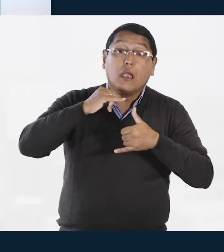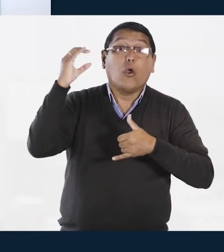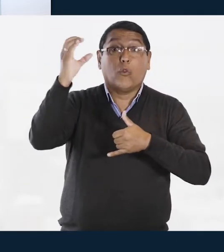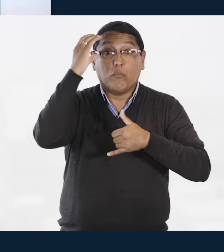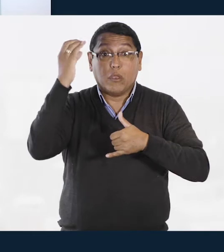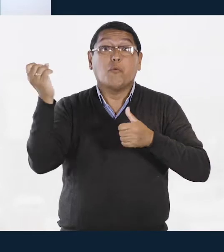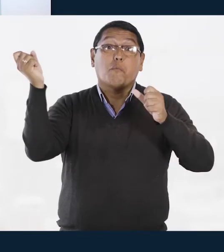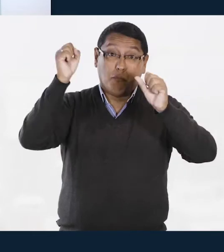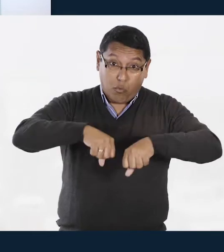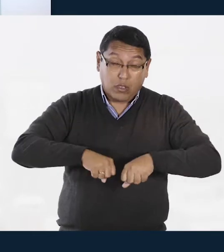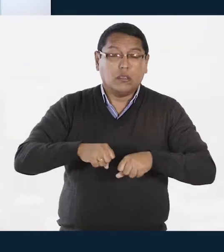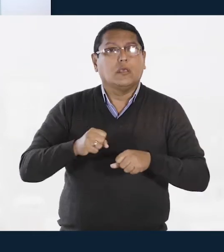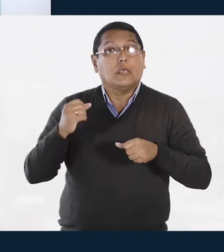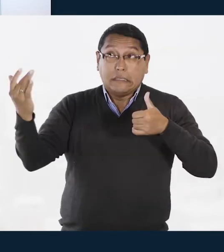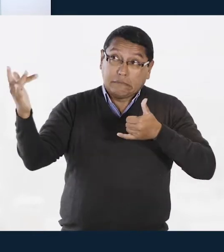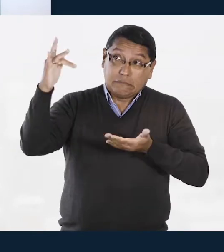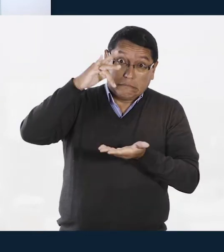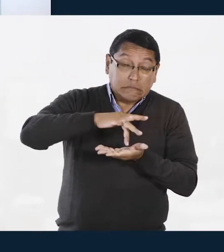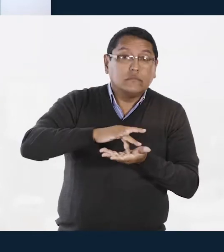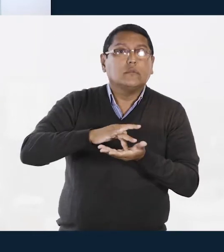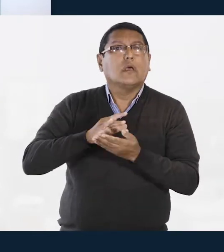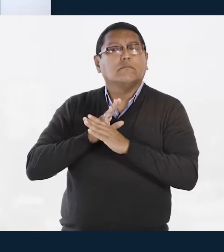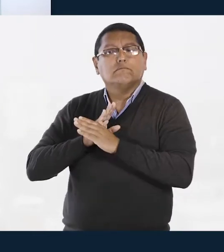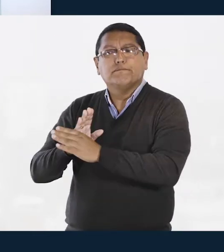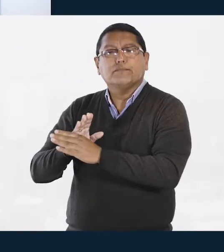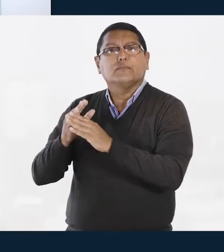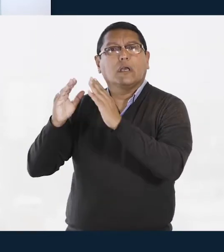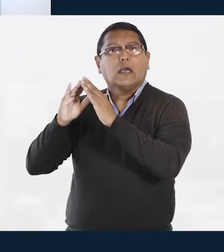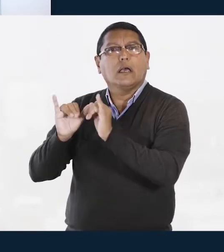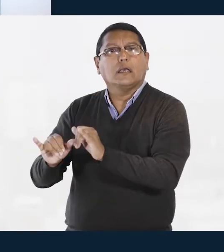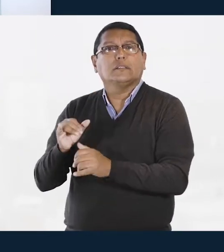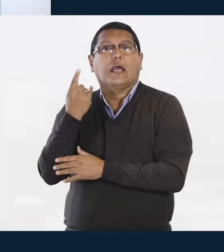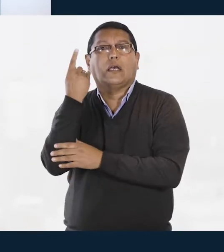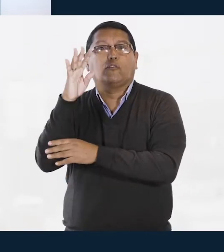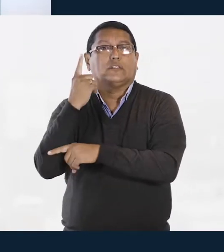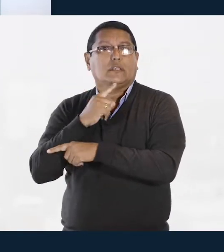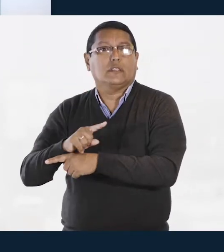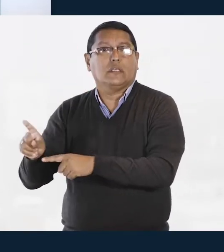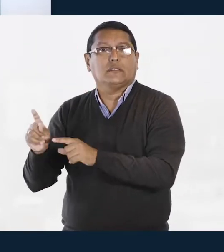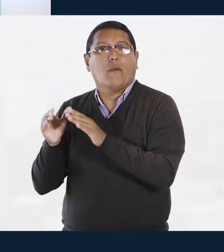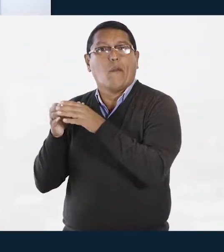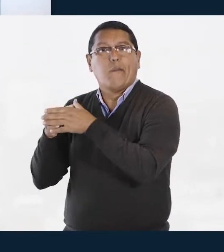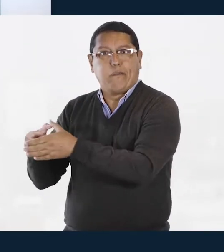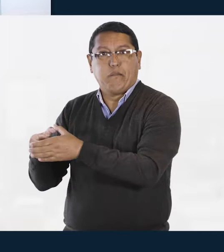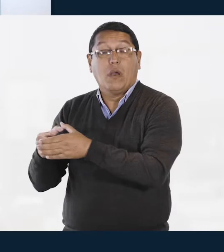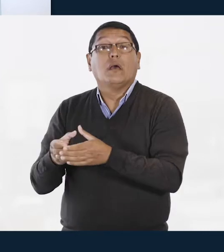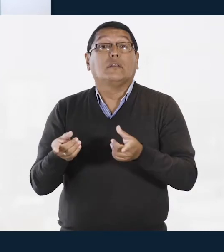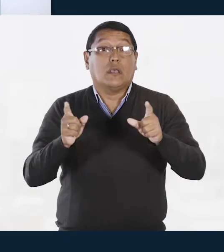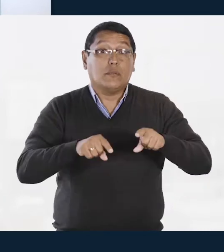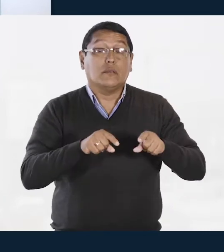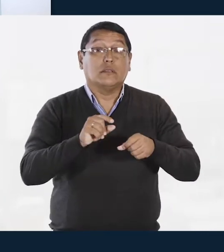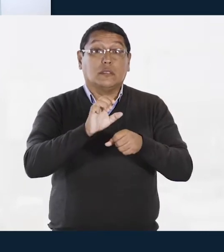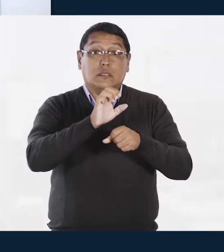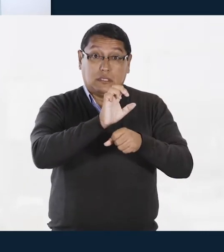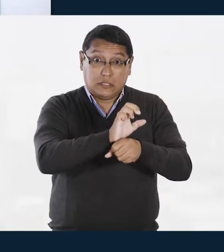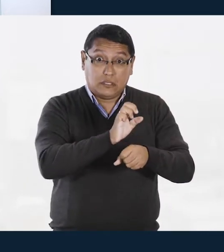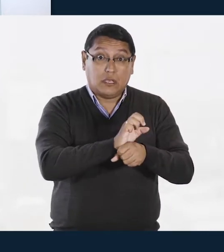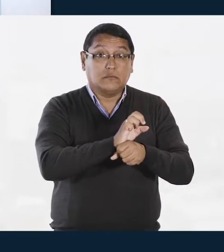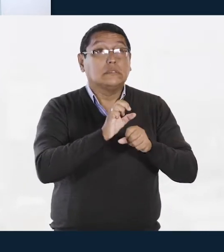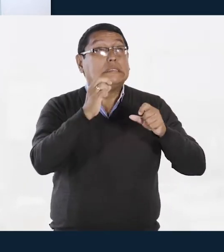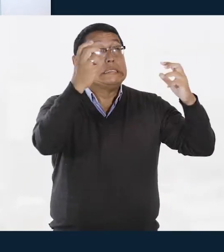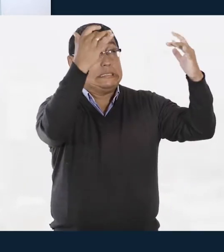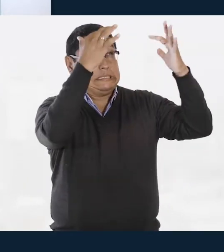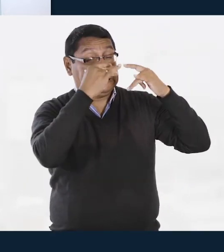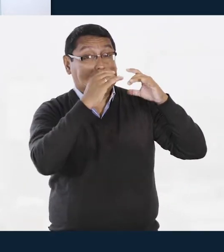hagan, deberán aislarse obligatoriamente en su casa por 14 días. Con Migración Colombia estamos trabajando para poder hacer